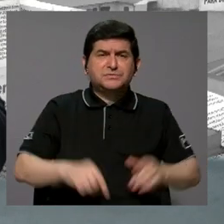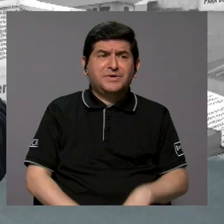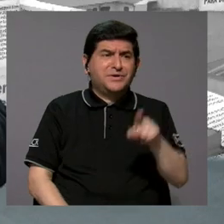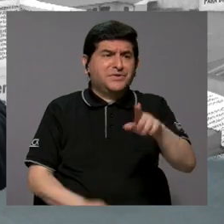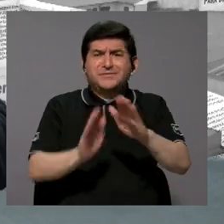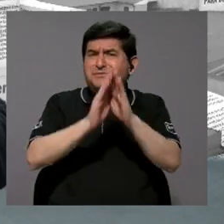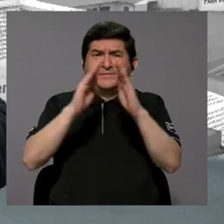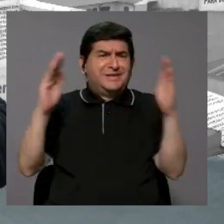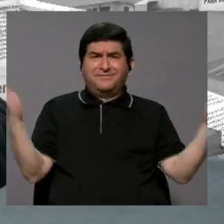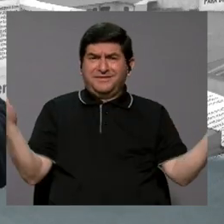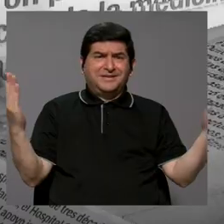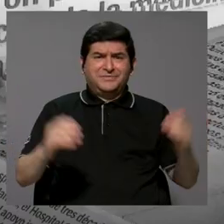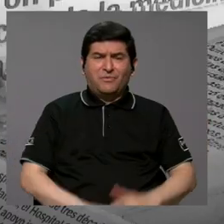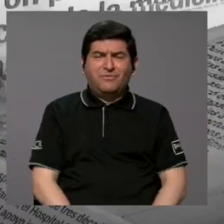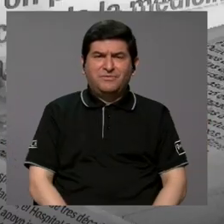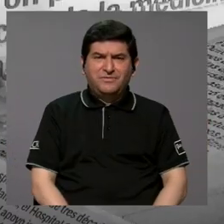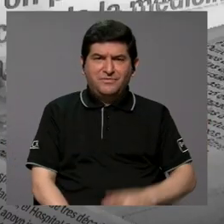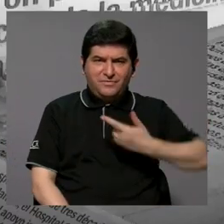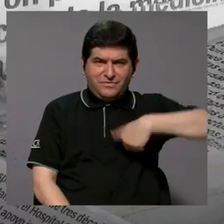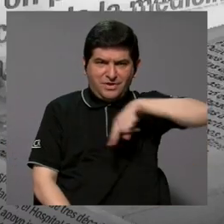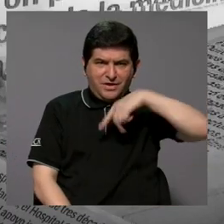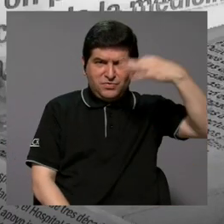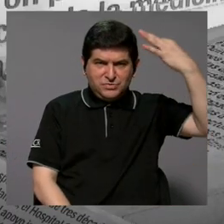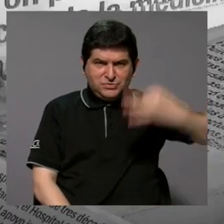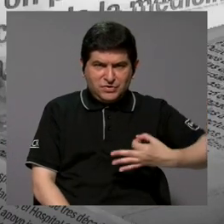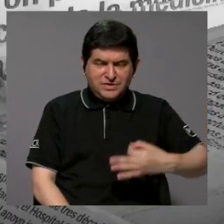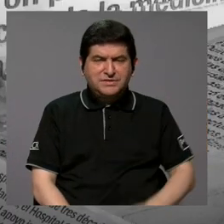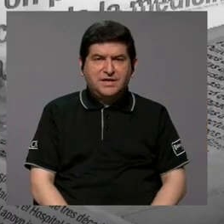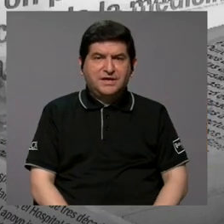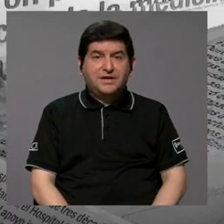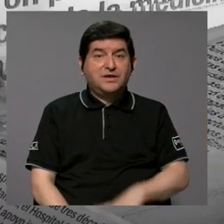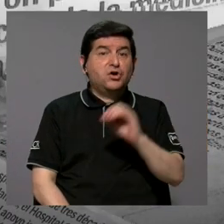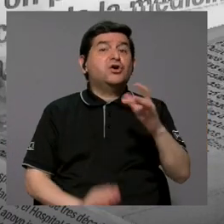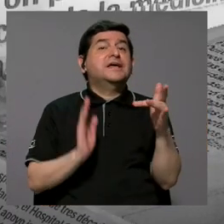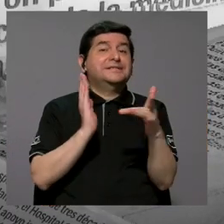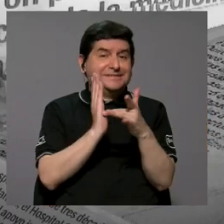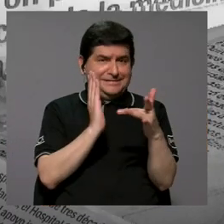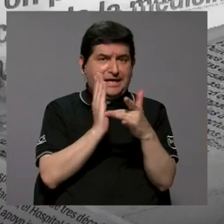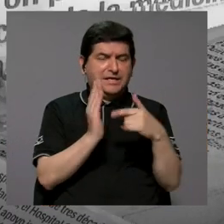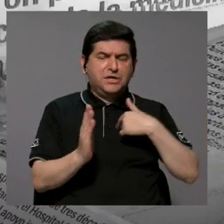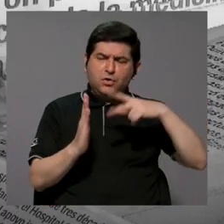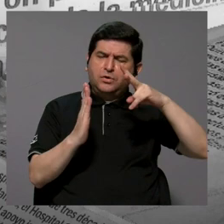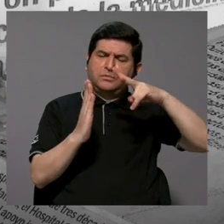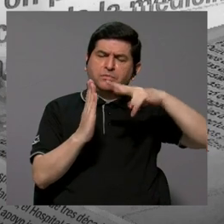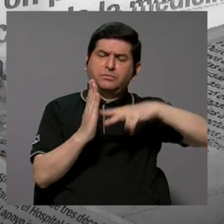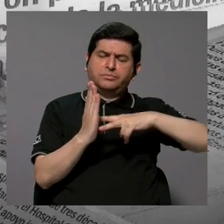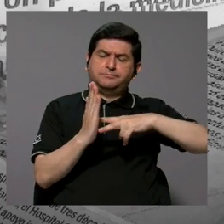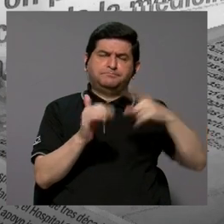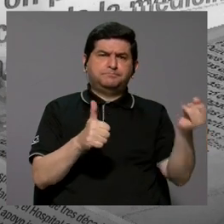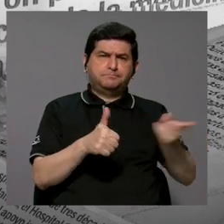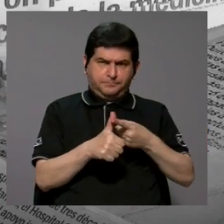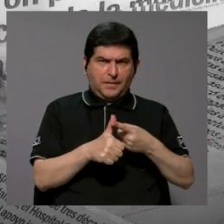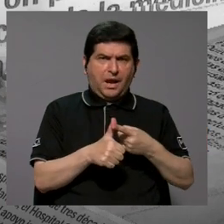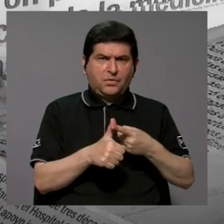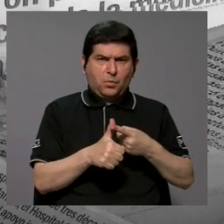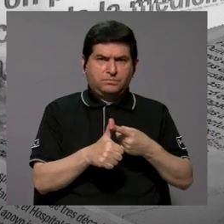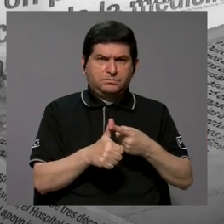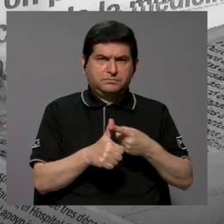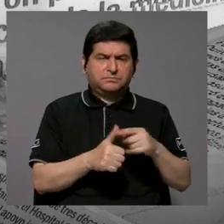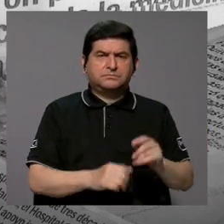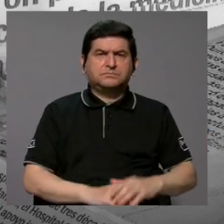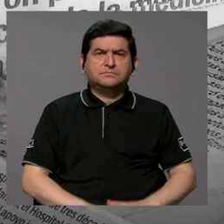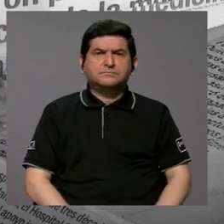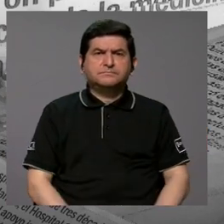muy abierto. Lo cual, a nuestro criterio, y eso es muy criterio técnico, cuando yo lo leí, yo dije, bueno, primero, está